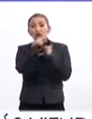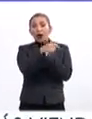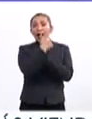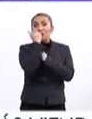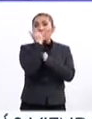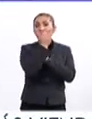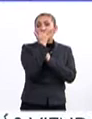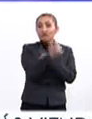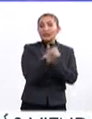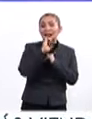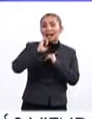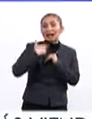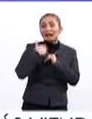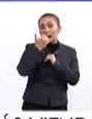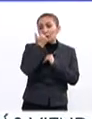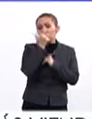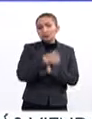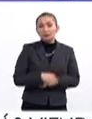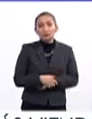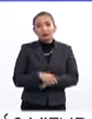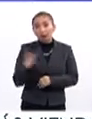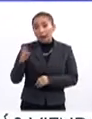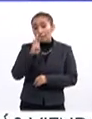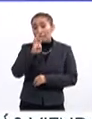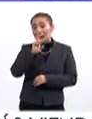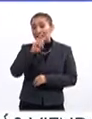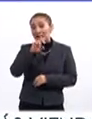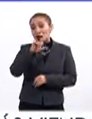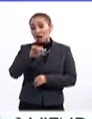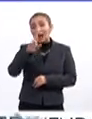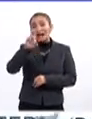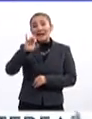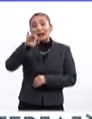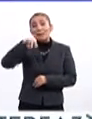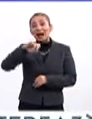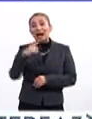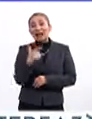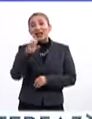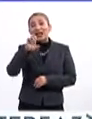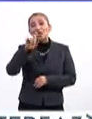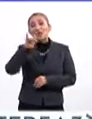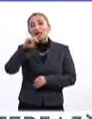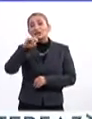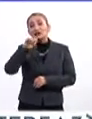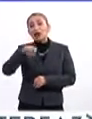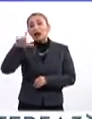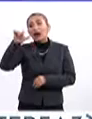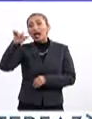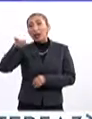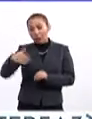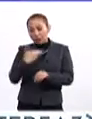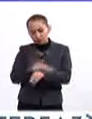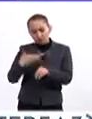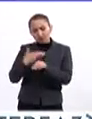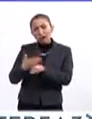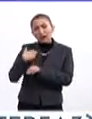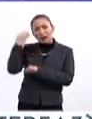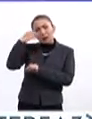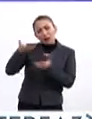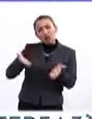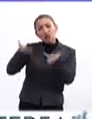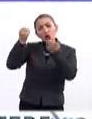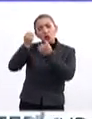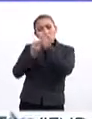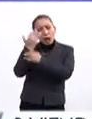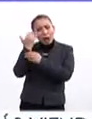de los estudiantes y egresados. Con sede en Barcelona, Reimagine Education Lab es un equipo que impulsa y promueve procesos y experiencias